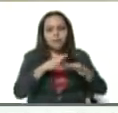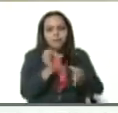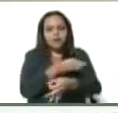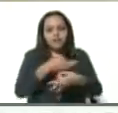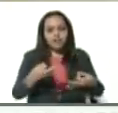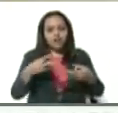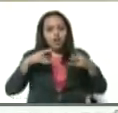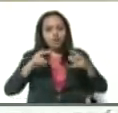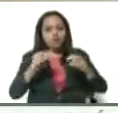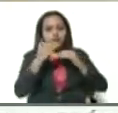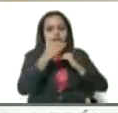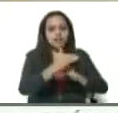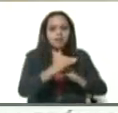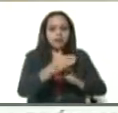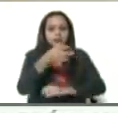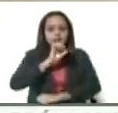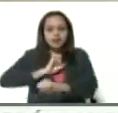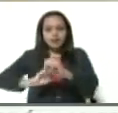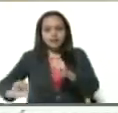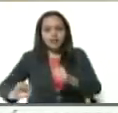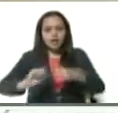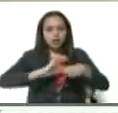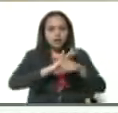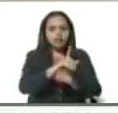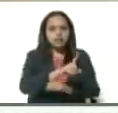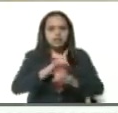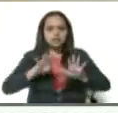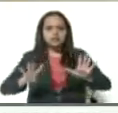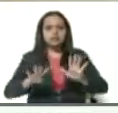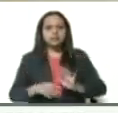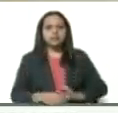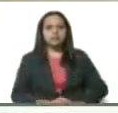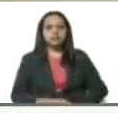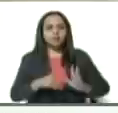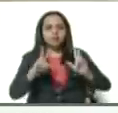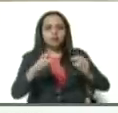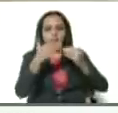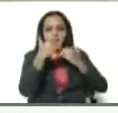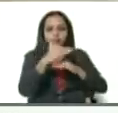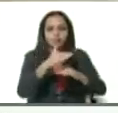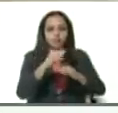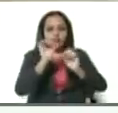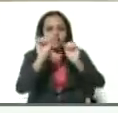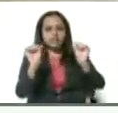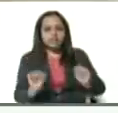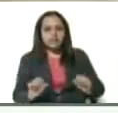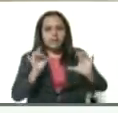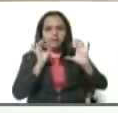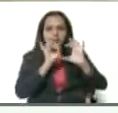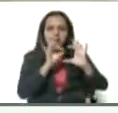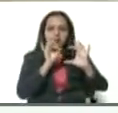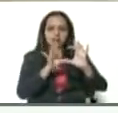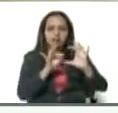etapa de enfrentamiento al COVID-19. La nueva etapa con el sistema patria.